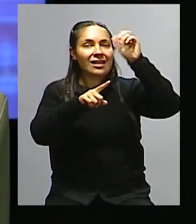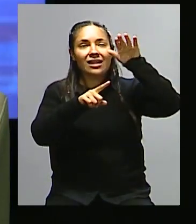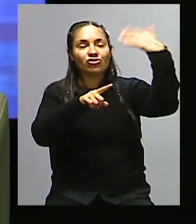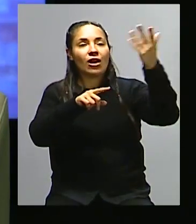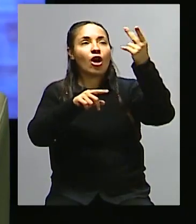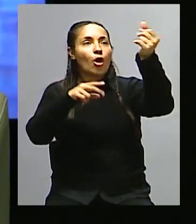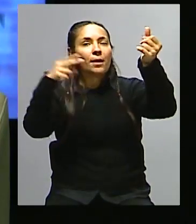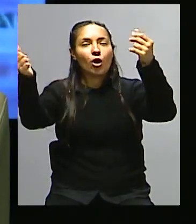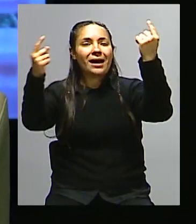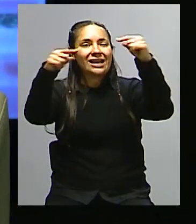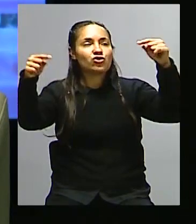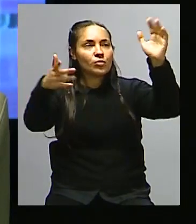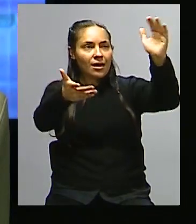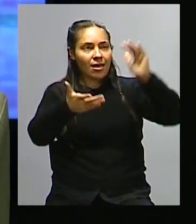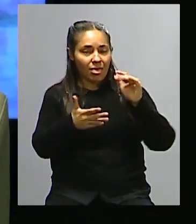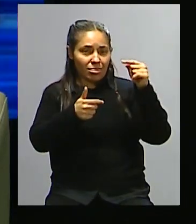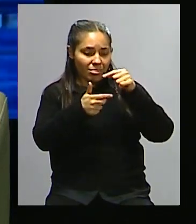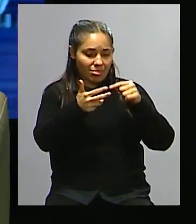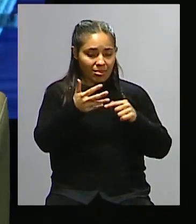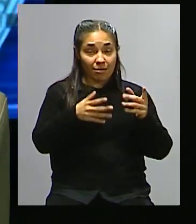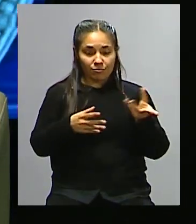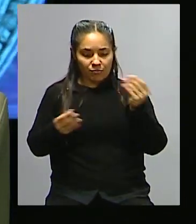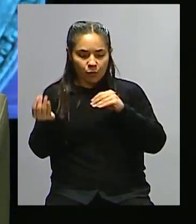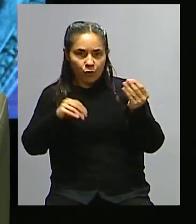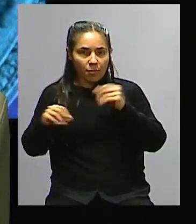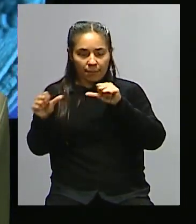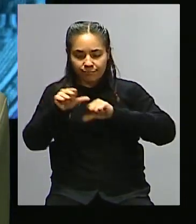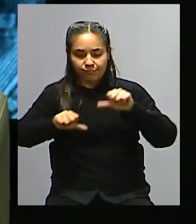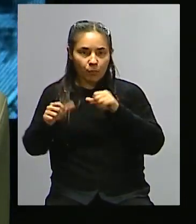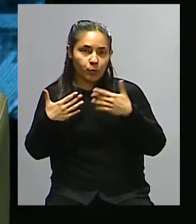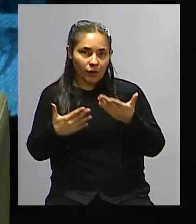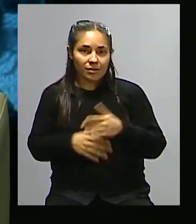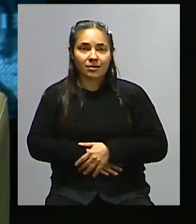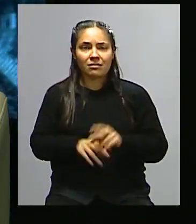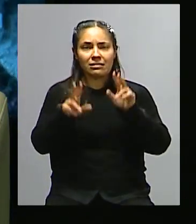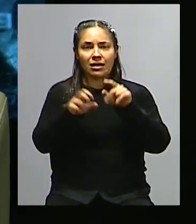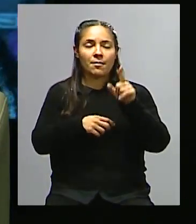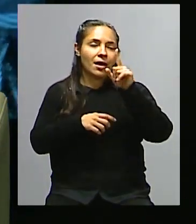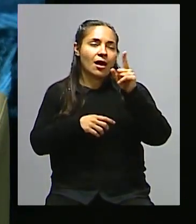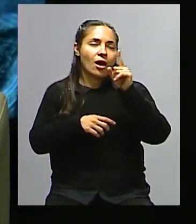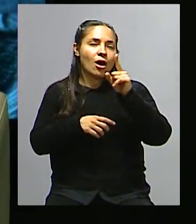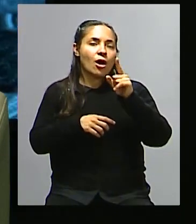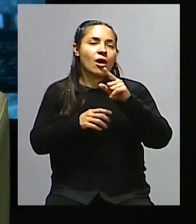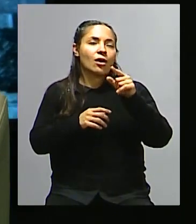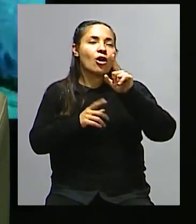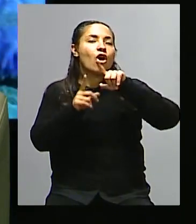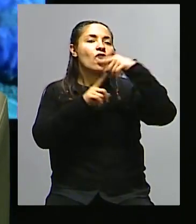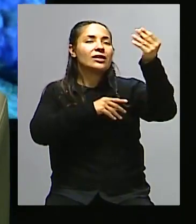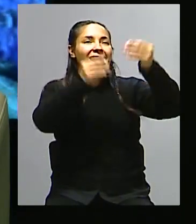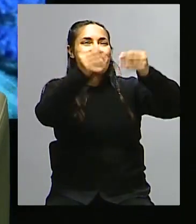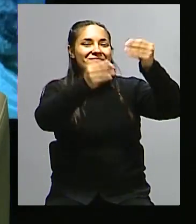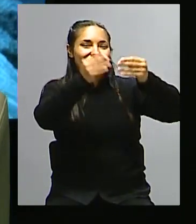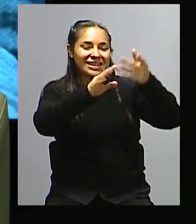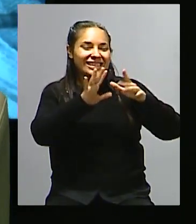como, no sé cómo se llaman desde el punto de vista jurídico, pero son como prestatarias de esas otras empresas, entonces